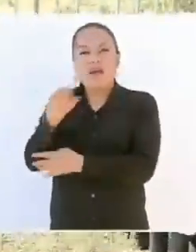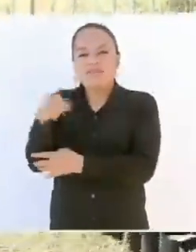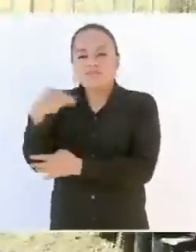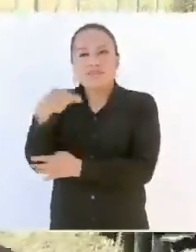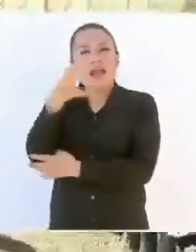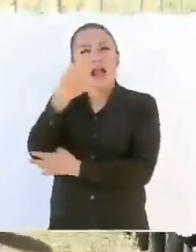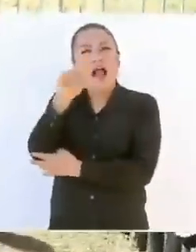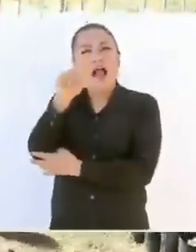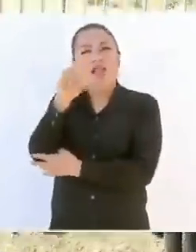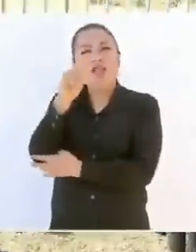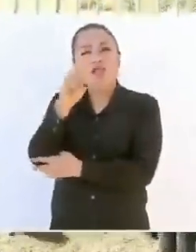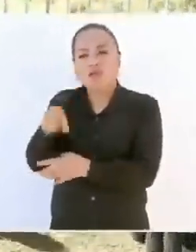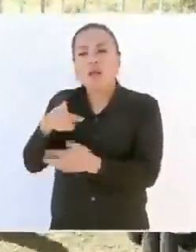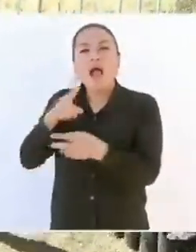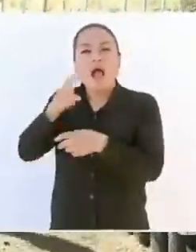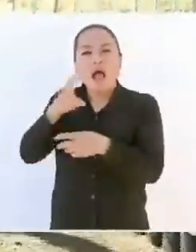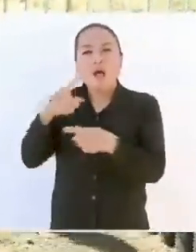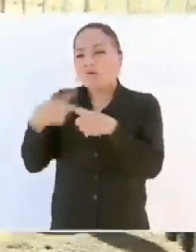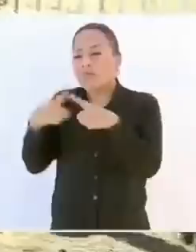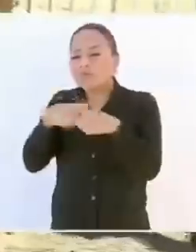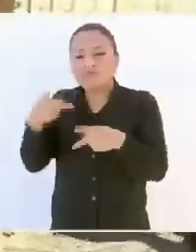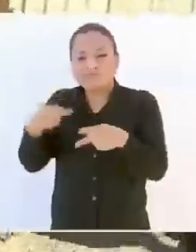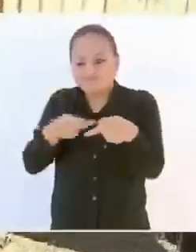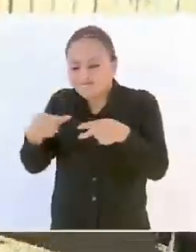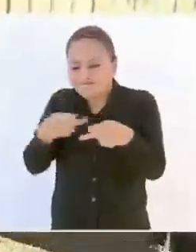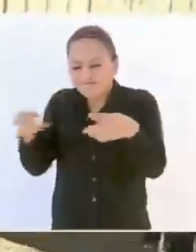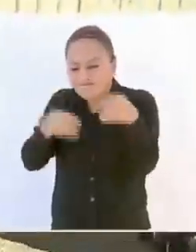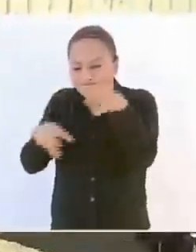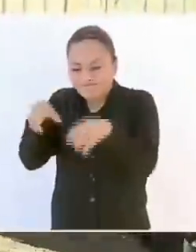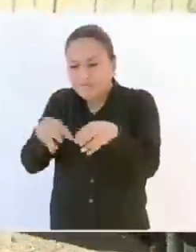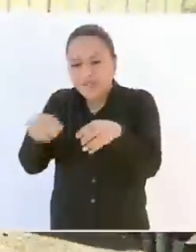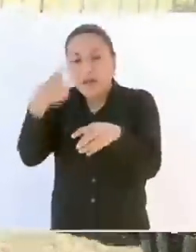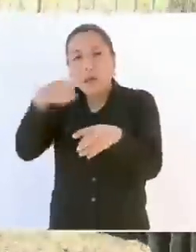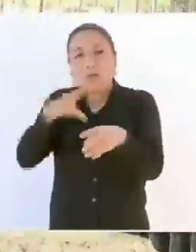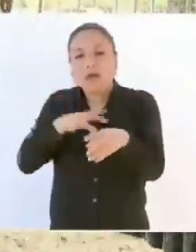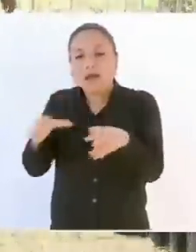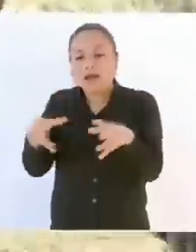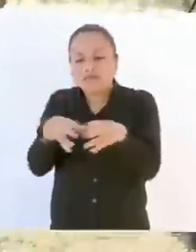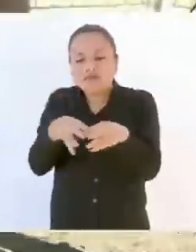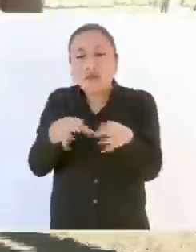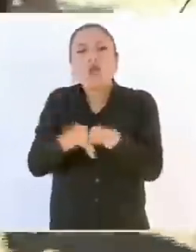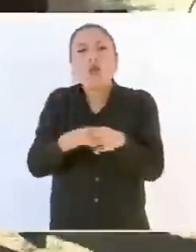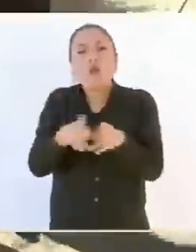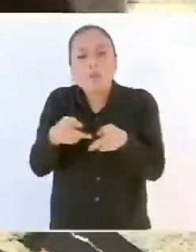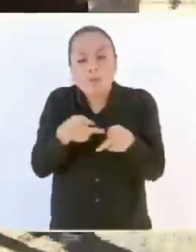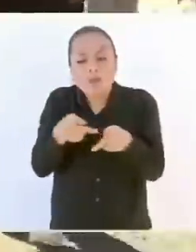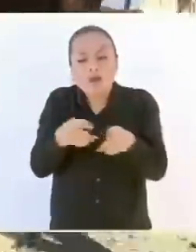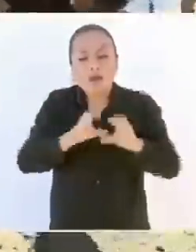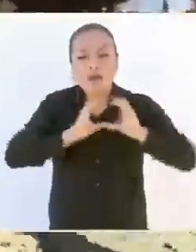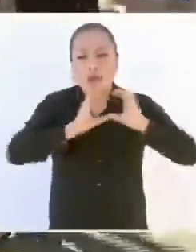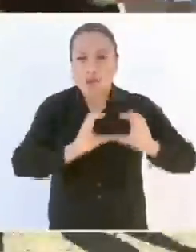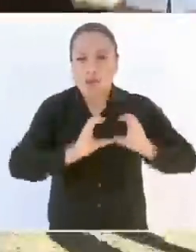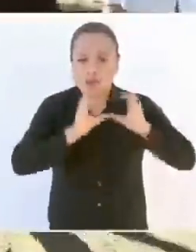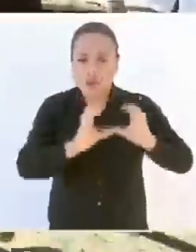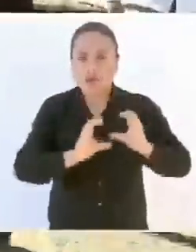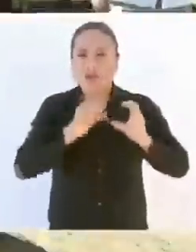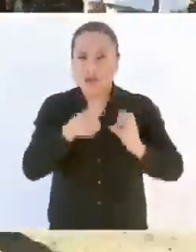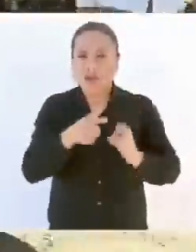usted puede ver Todas nuestras plantas ahorita Están sanas Porque les estamos dando Este cuidado Con